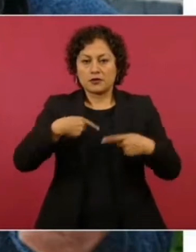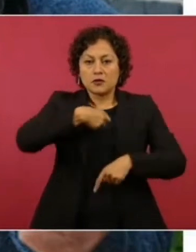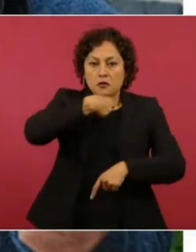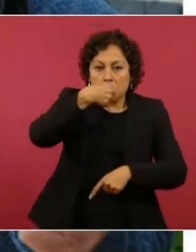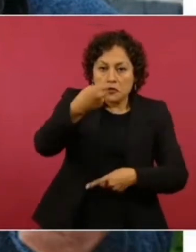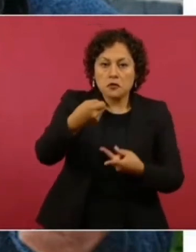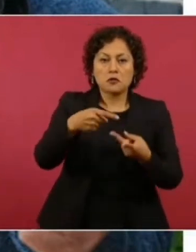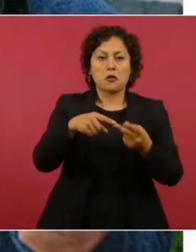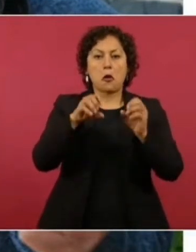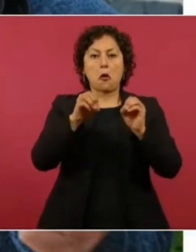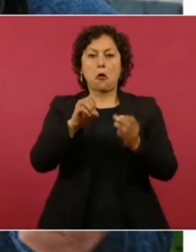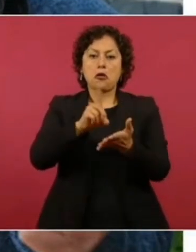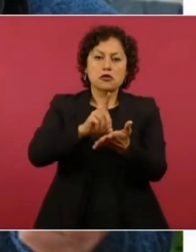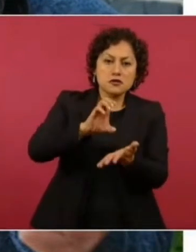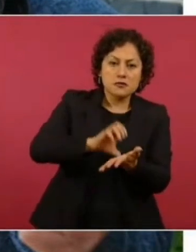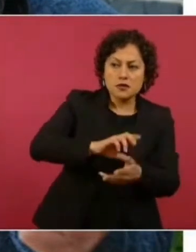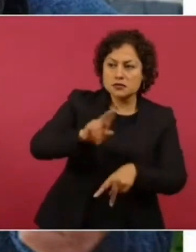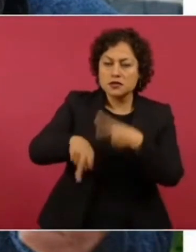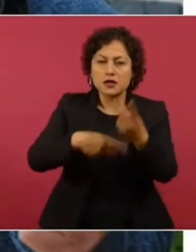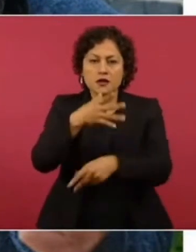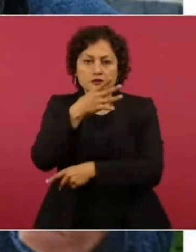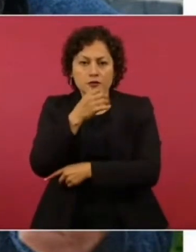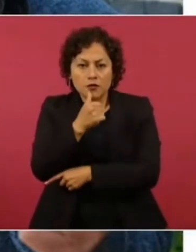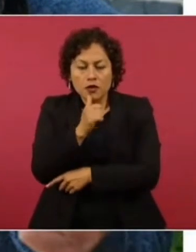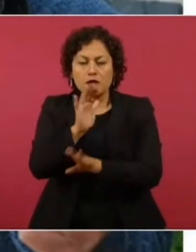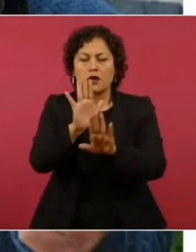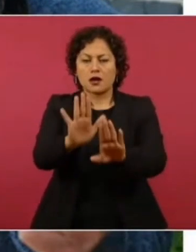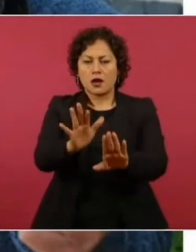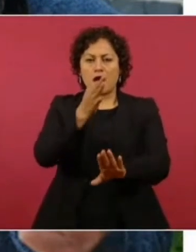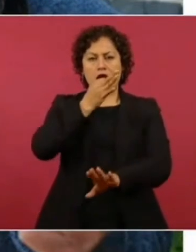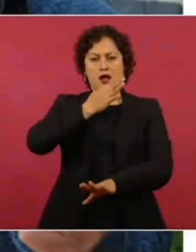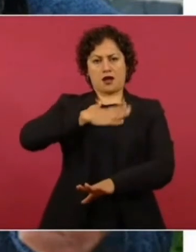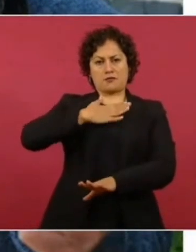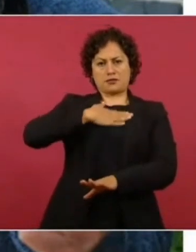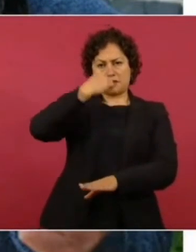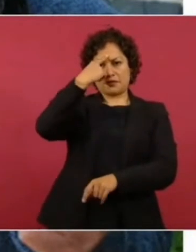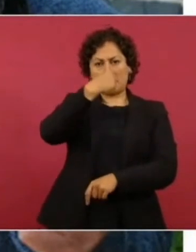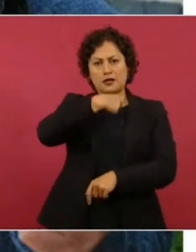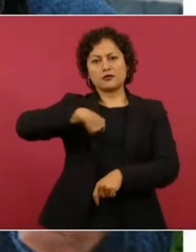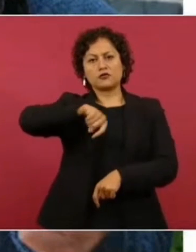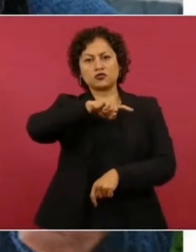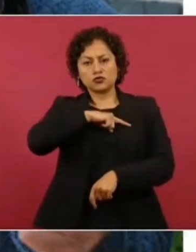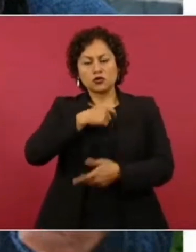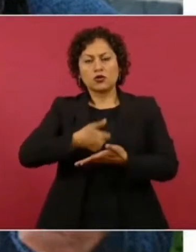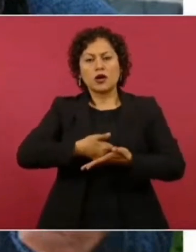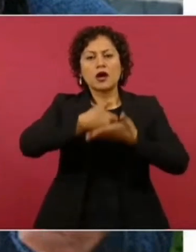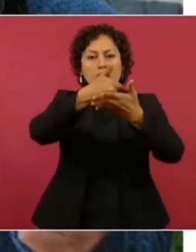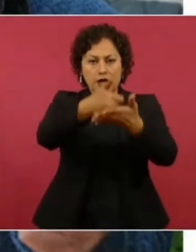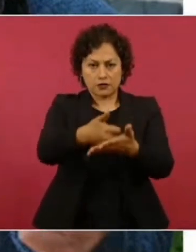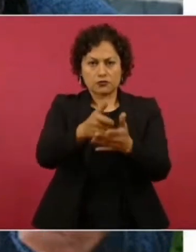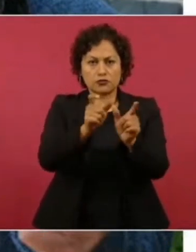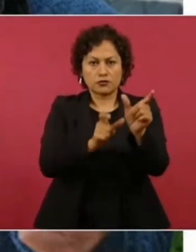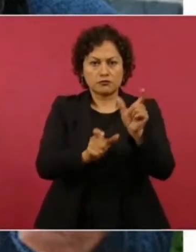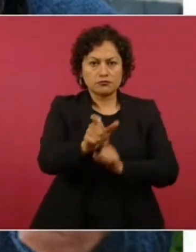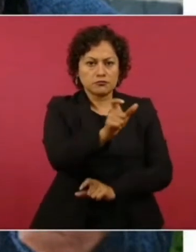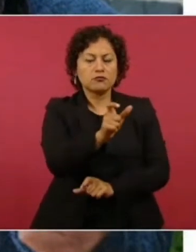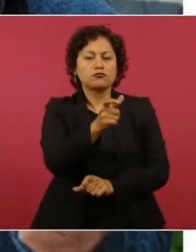familia como nosotros, para acudir a sus domicilios y que se logre hacer este cambio de tarjeta